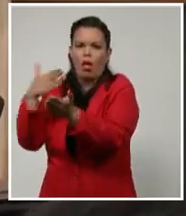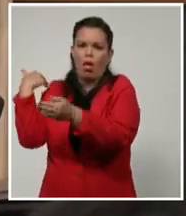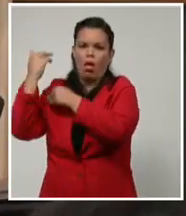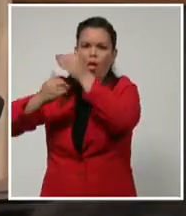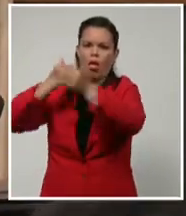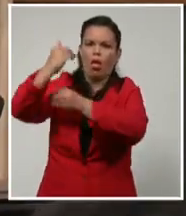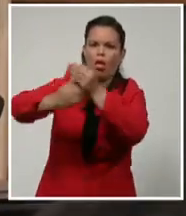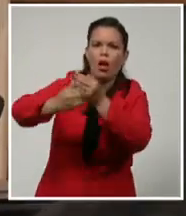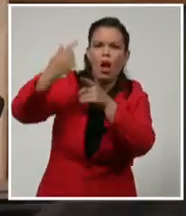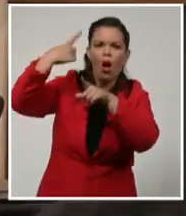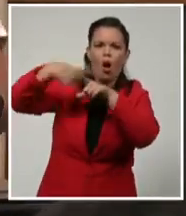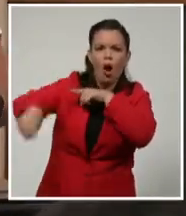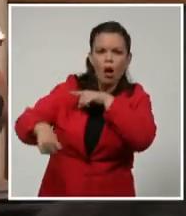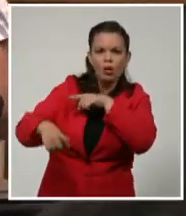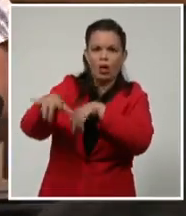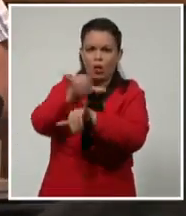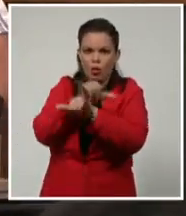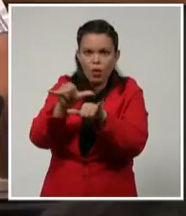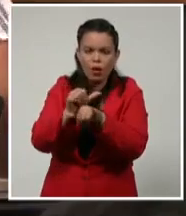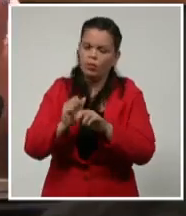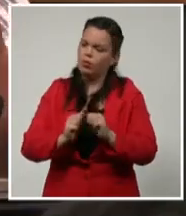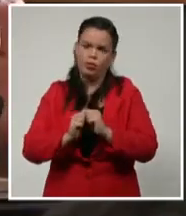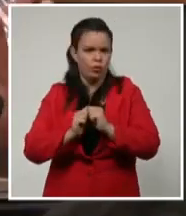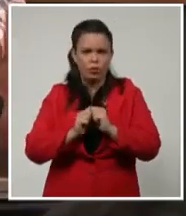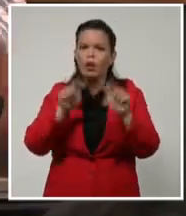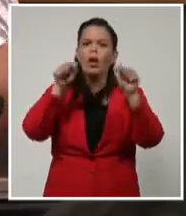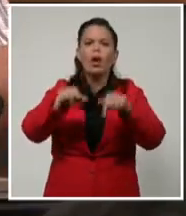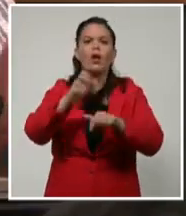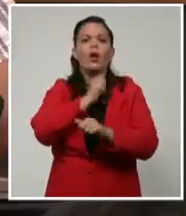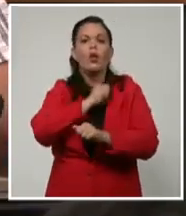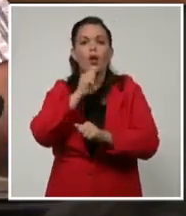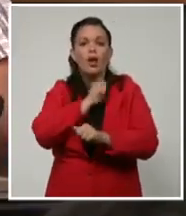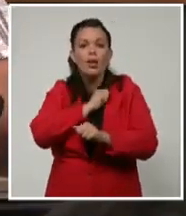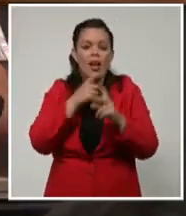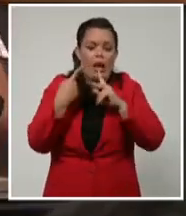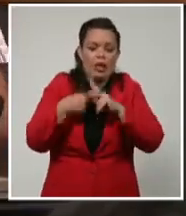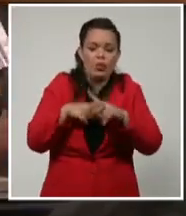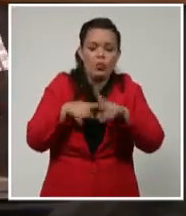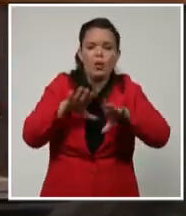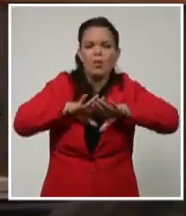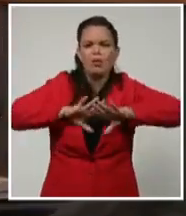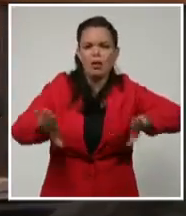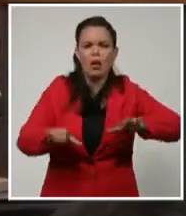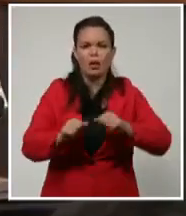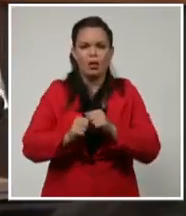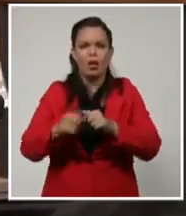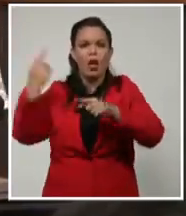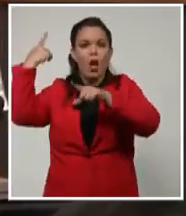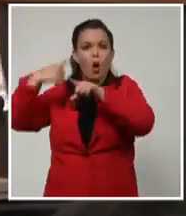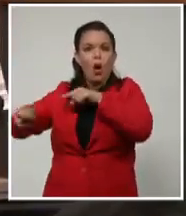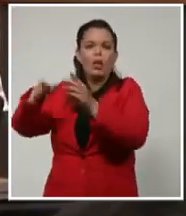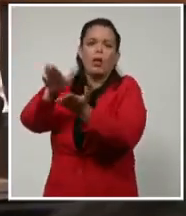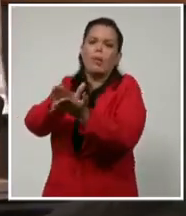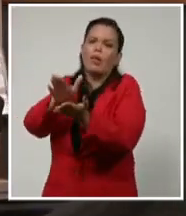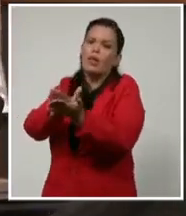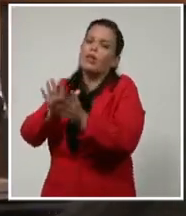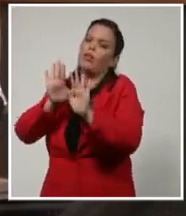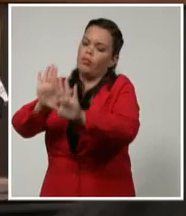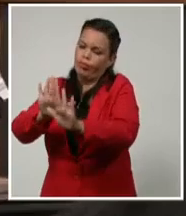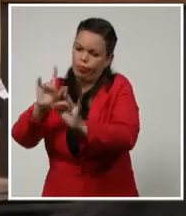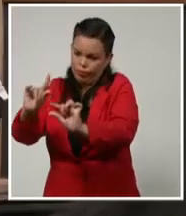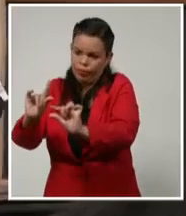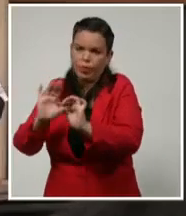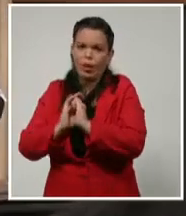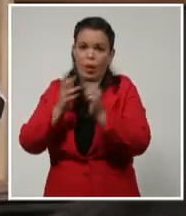filosofía es terminar con estas para que estas no cuenten. Estas las sacamos enseguida como hicimos el tornado. Sacamos y seguimos